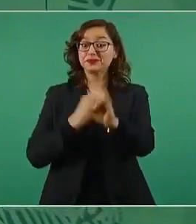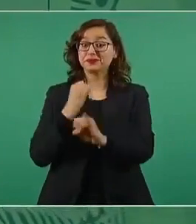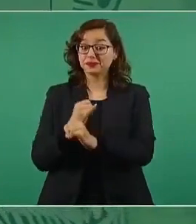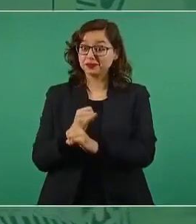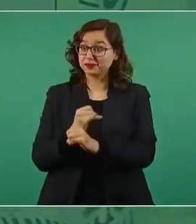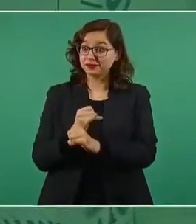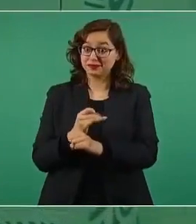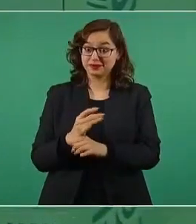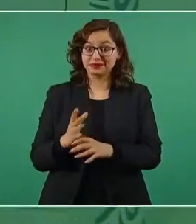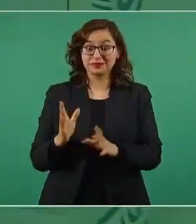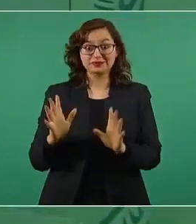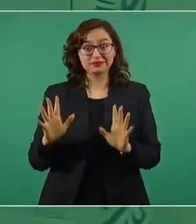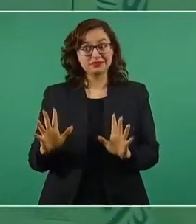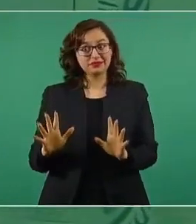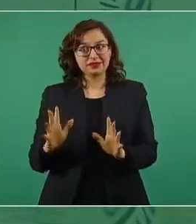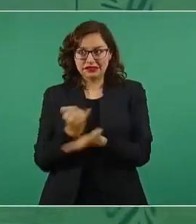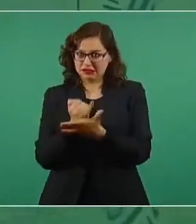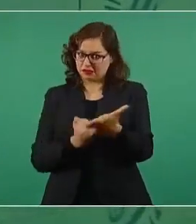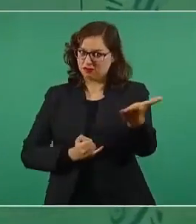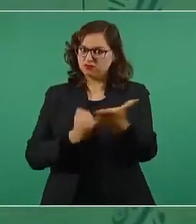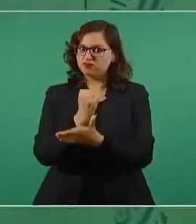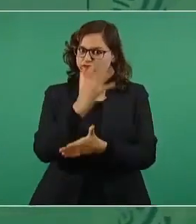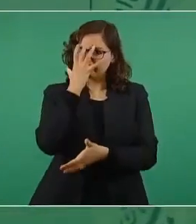que les falta definición.